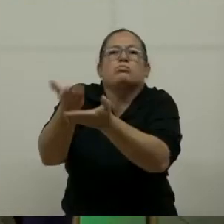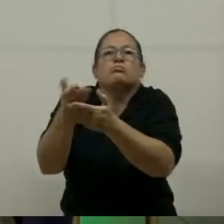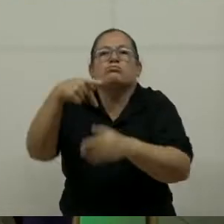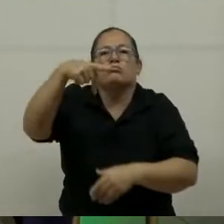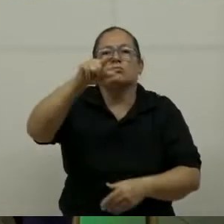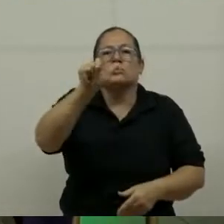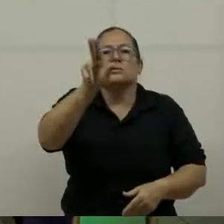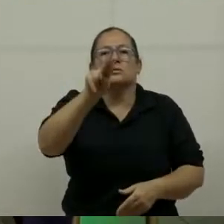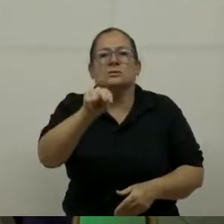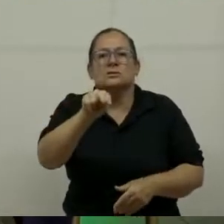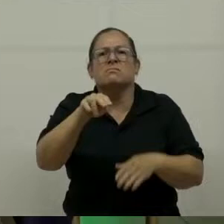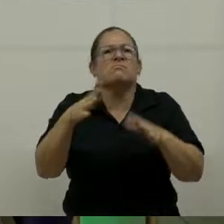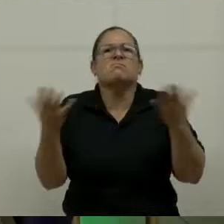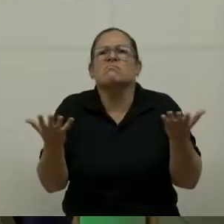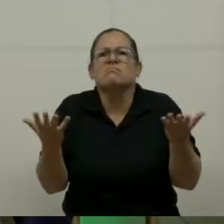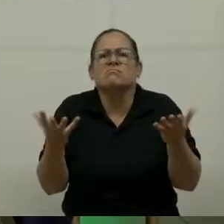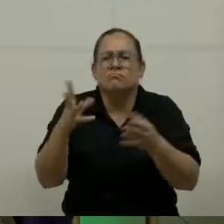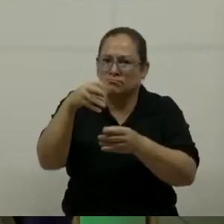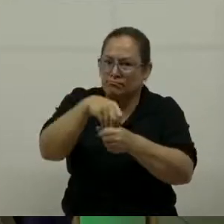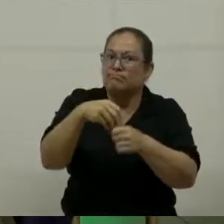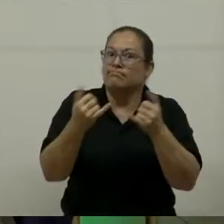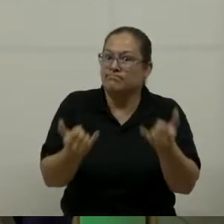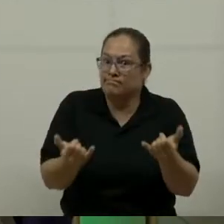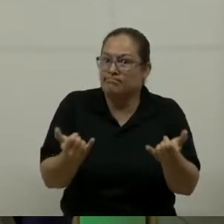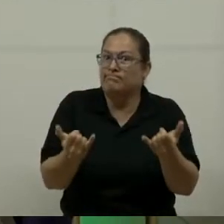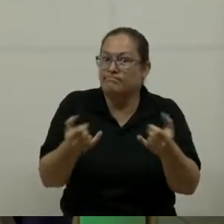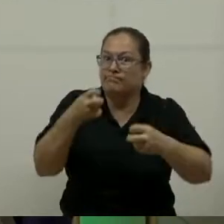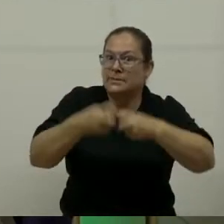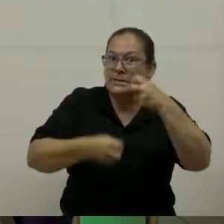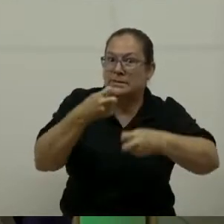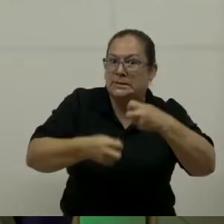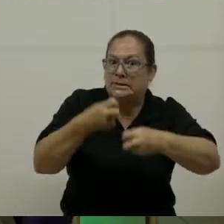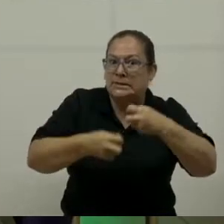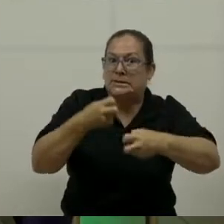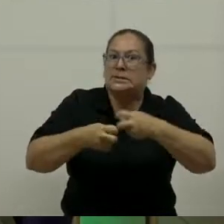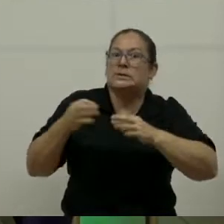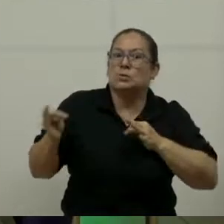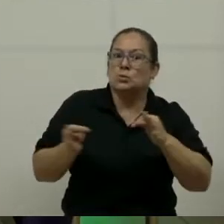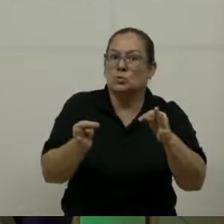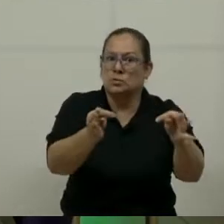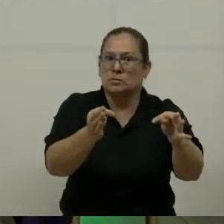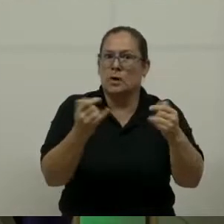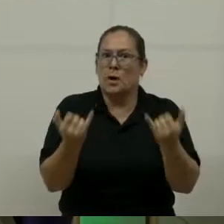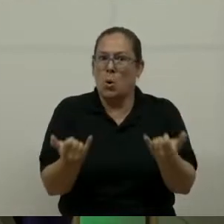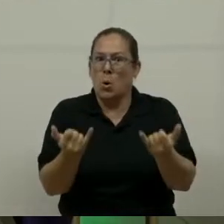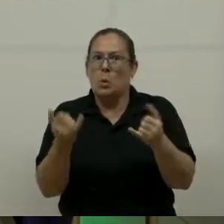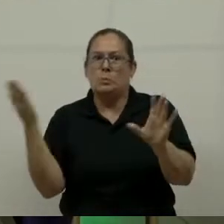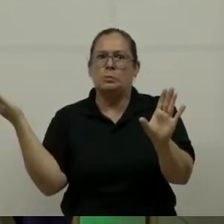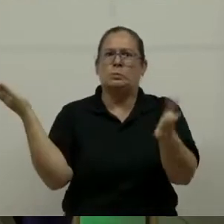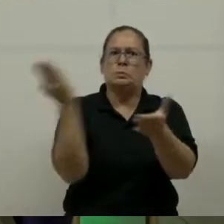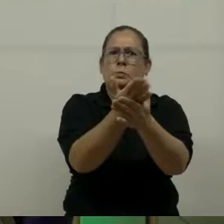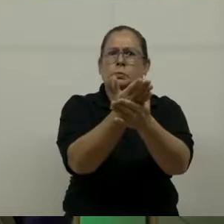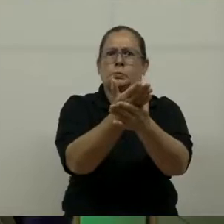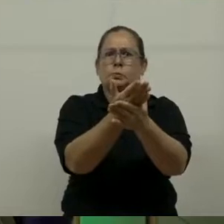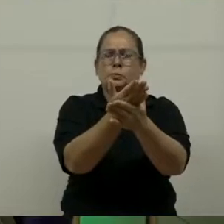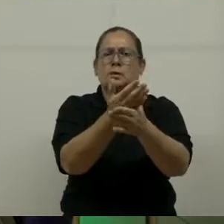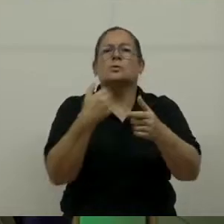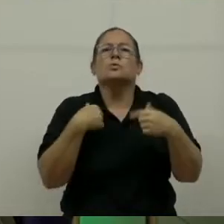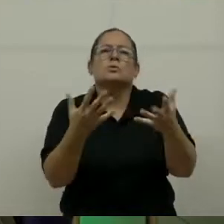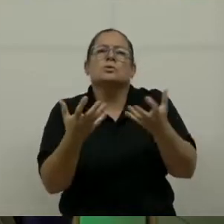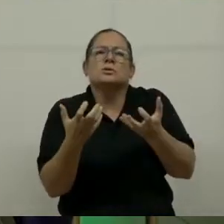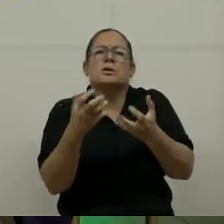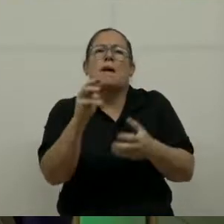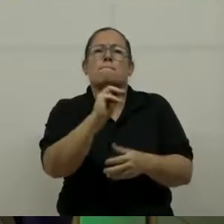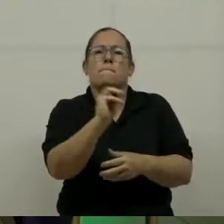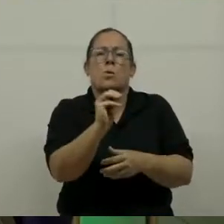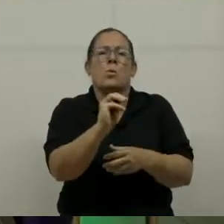de lo que también representa una crisis, que es el turismo y que se ha visto tan seriamente afectado. Don Mauricio, me gustaría iniciar con un estado de